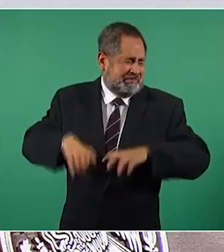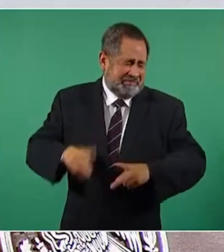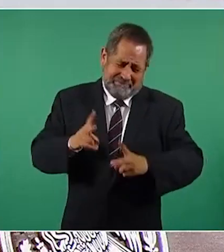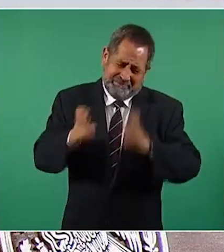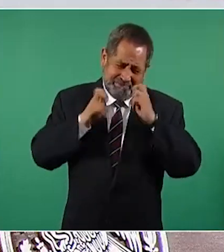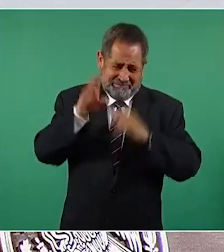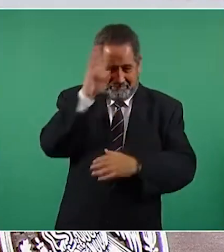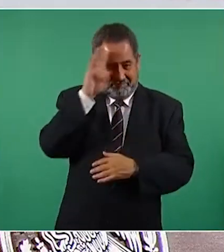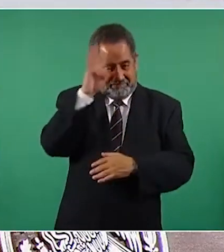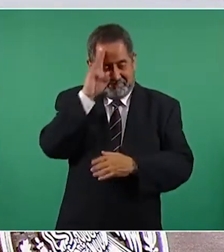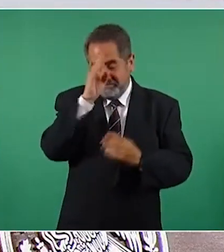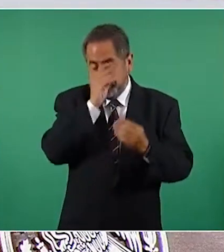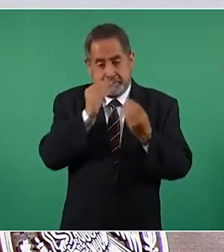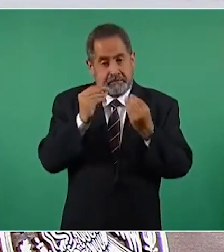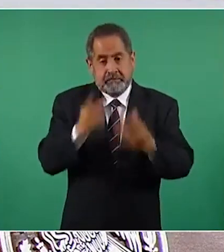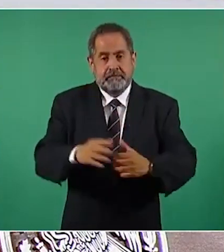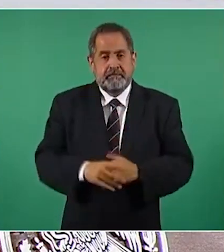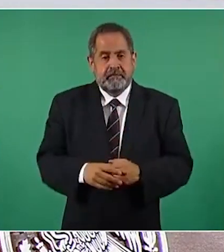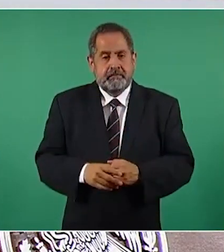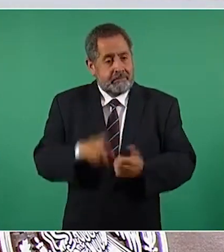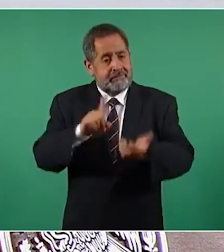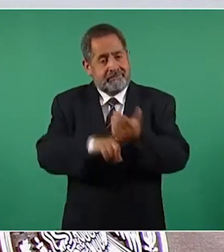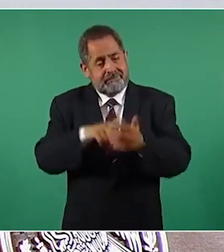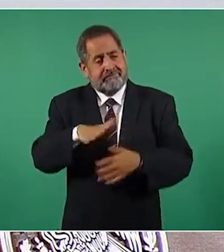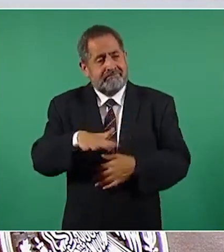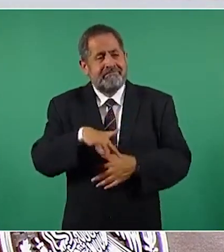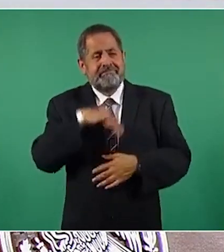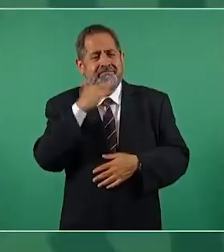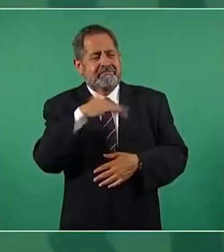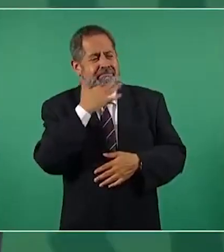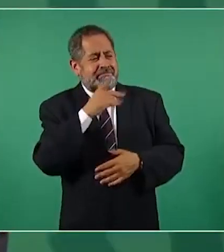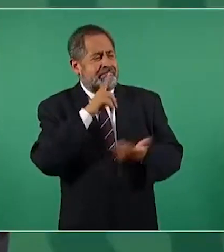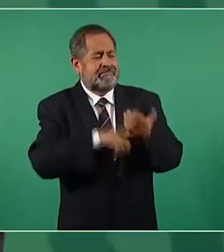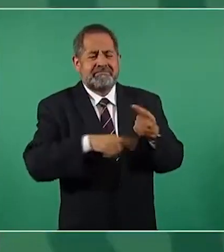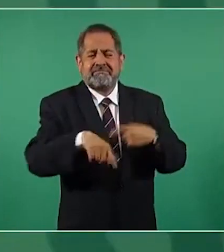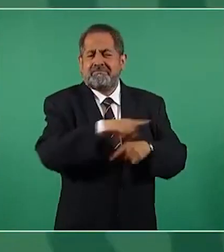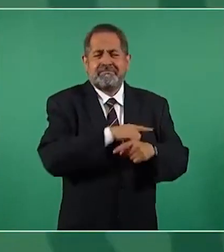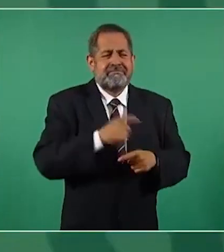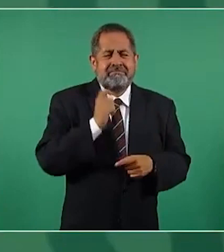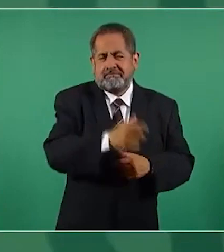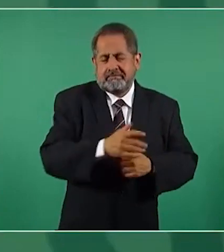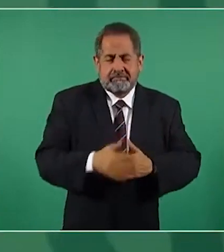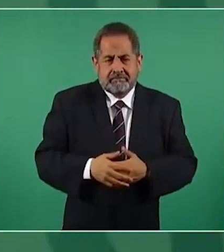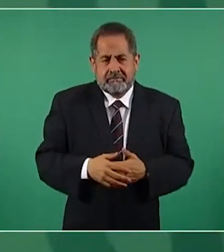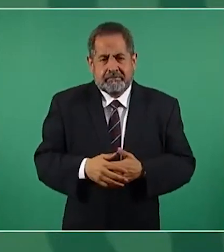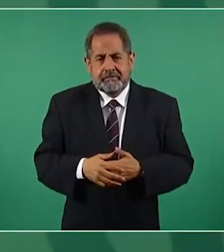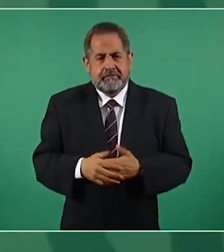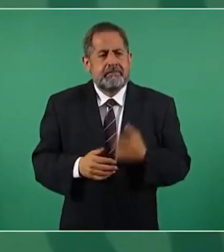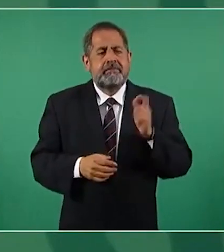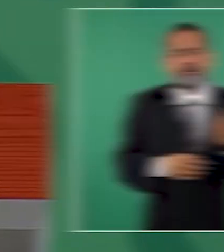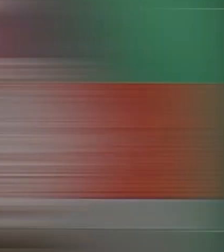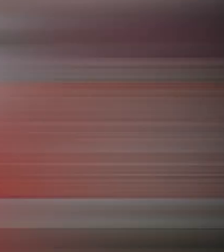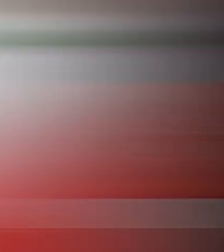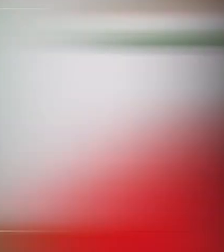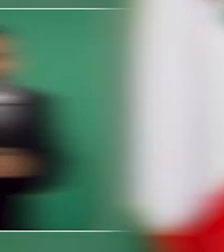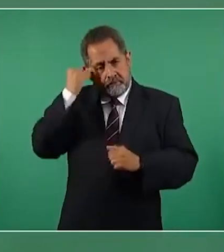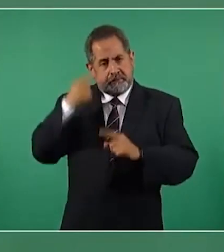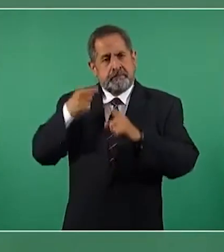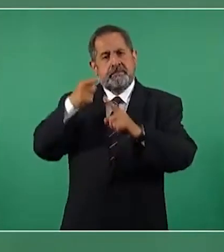Reiteró que el problema no es la falta de presupuesto, sino la corrupción de otros políticos que robaban mucho sin dejar nada al pueblo.